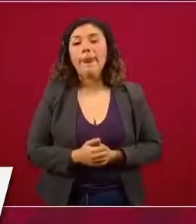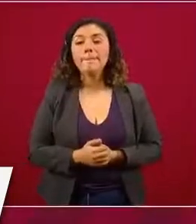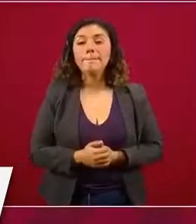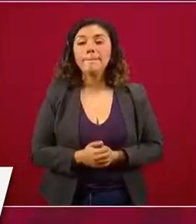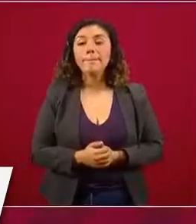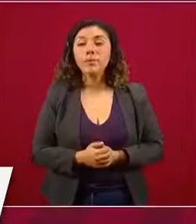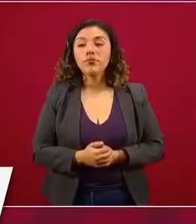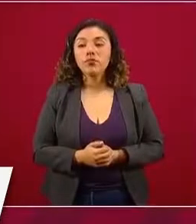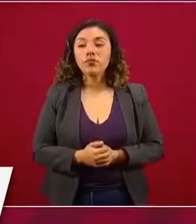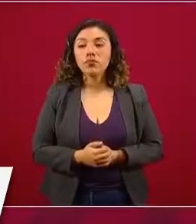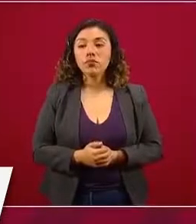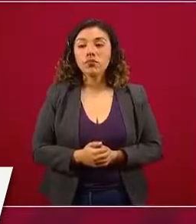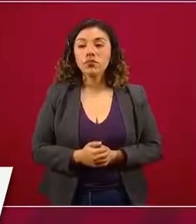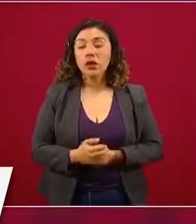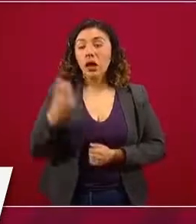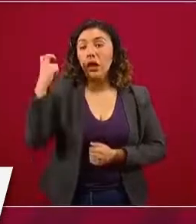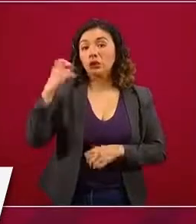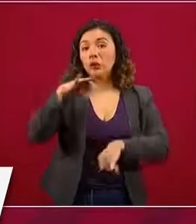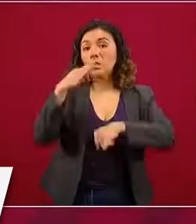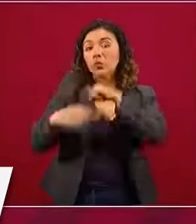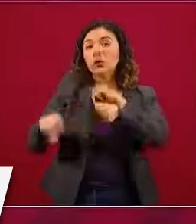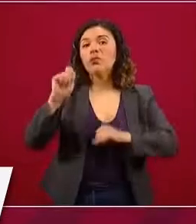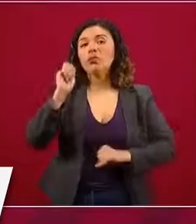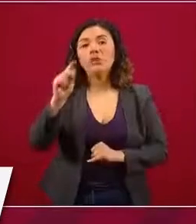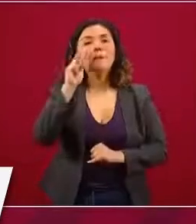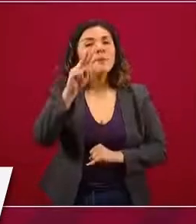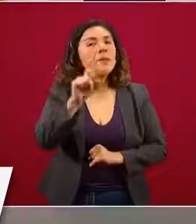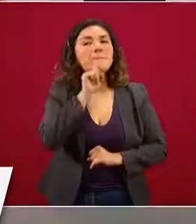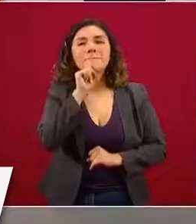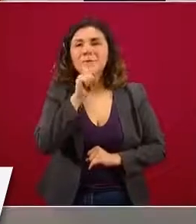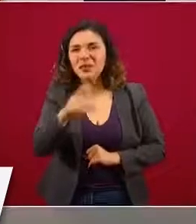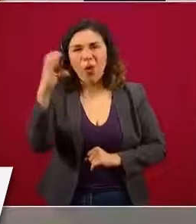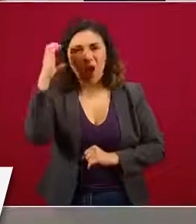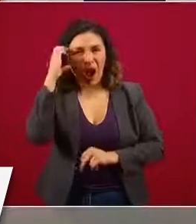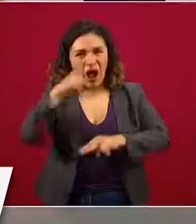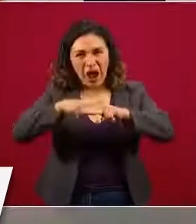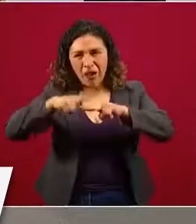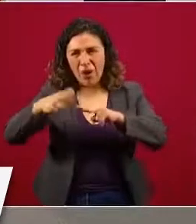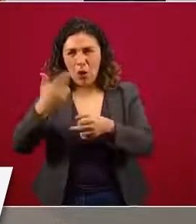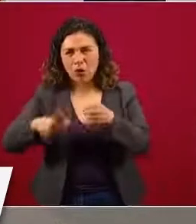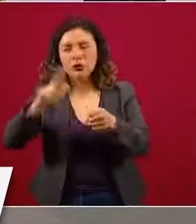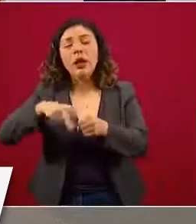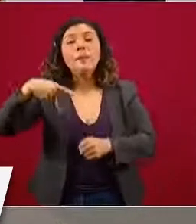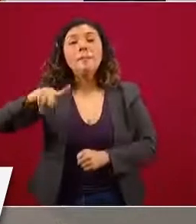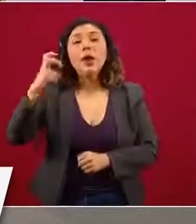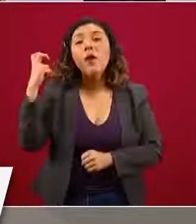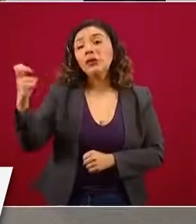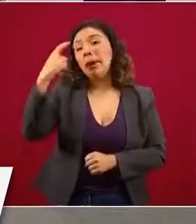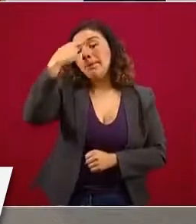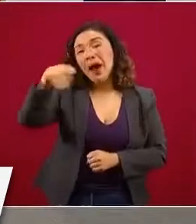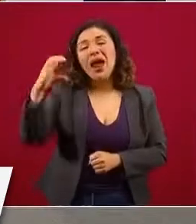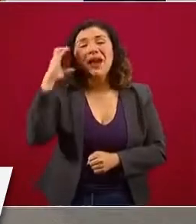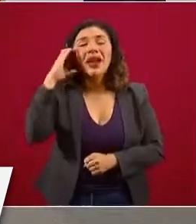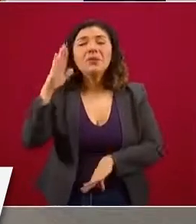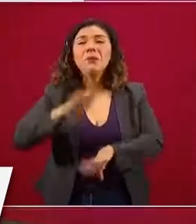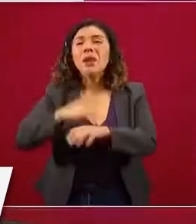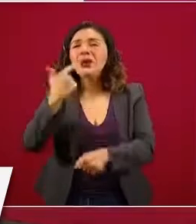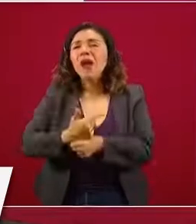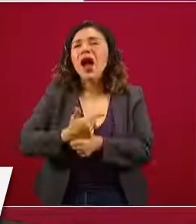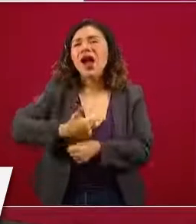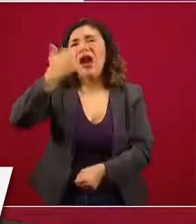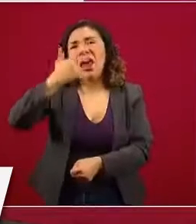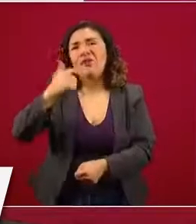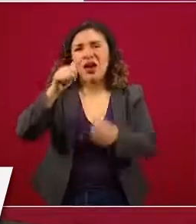En la última diapositiva, lo que vemos es el mismo fenómeno, pero para las camas de terapia intensiva o